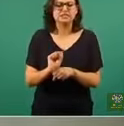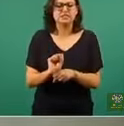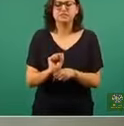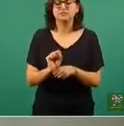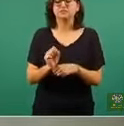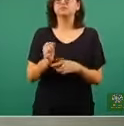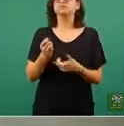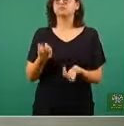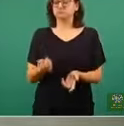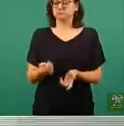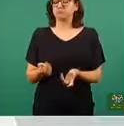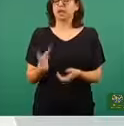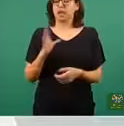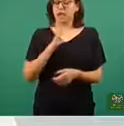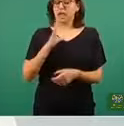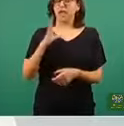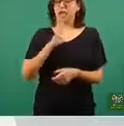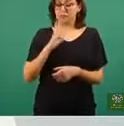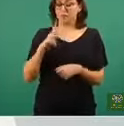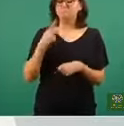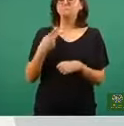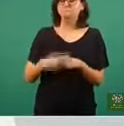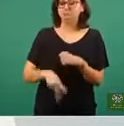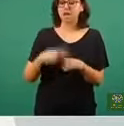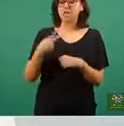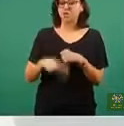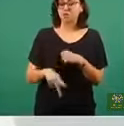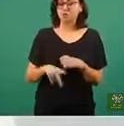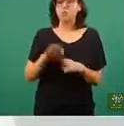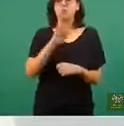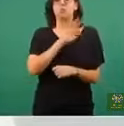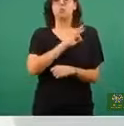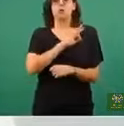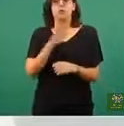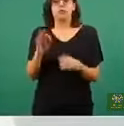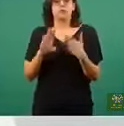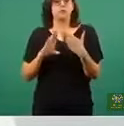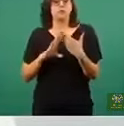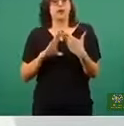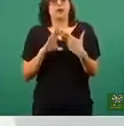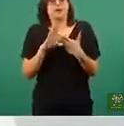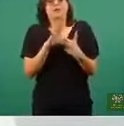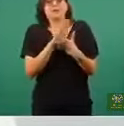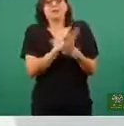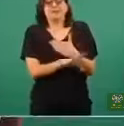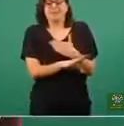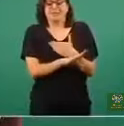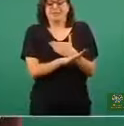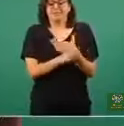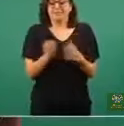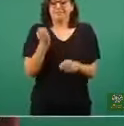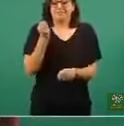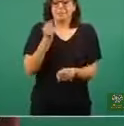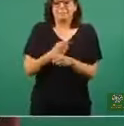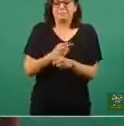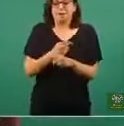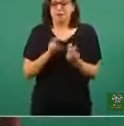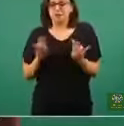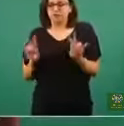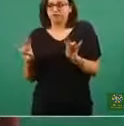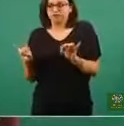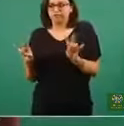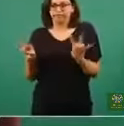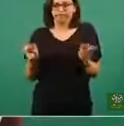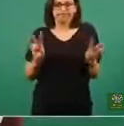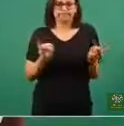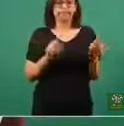existe ese riesgo, cuando veamos señales tempranas de este tipo de incrementos, entonces hay que poner atención, hay